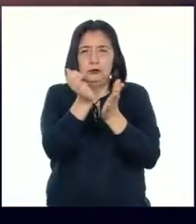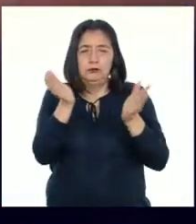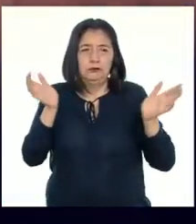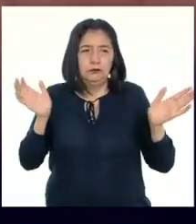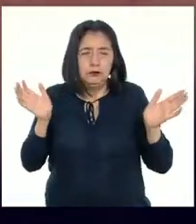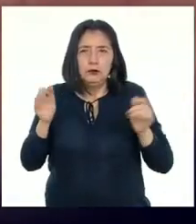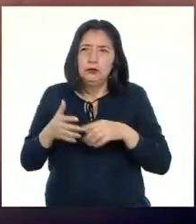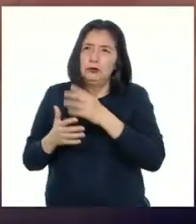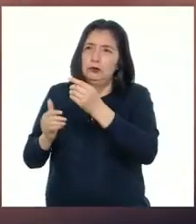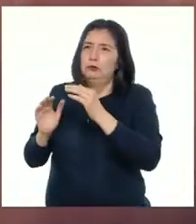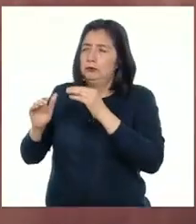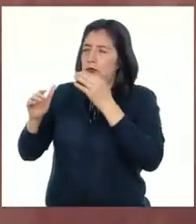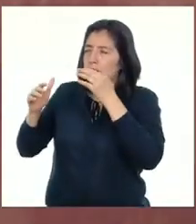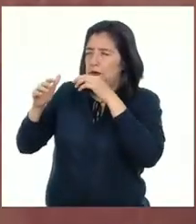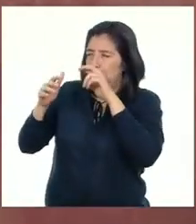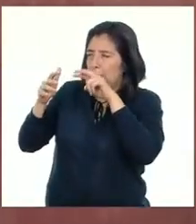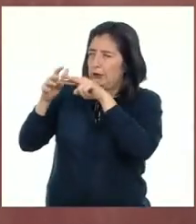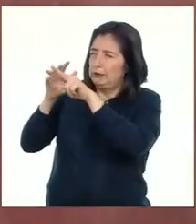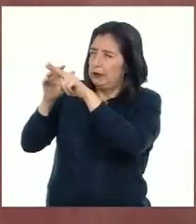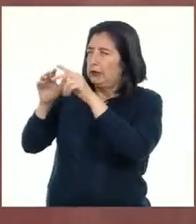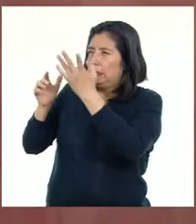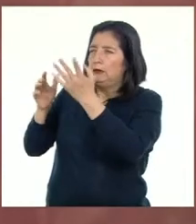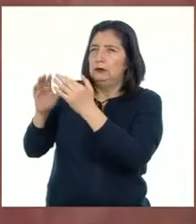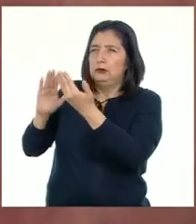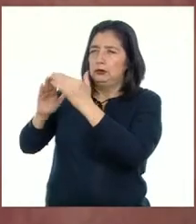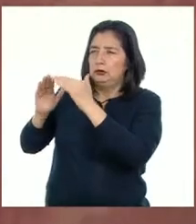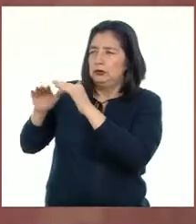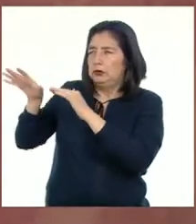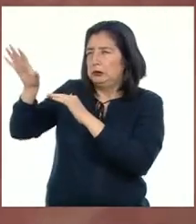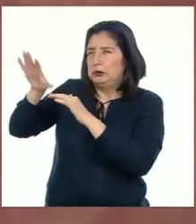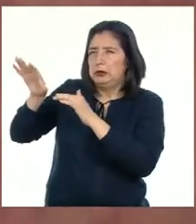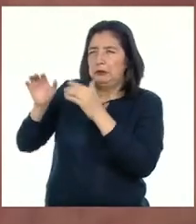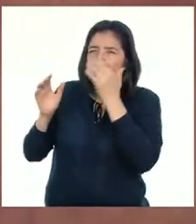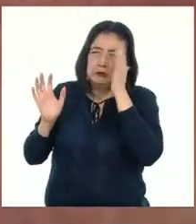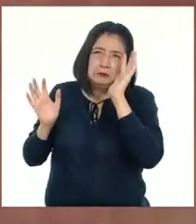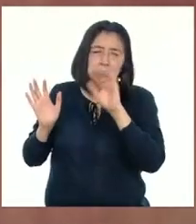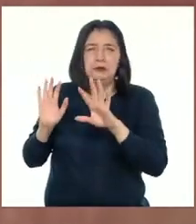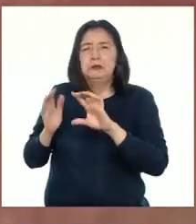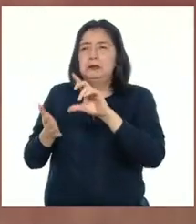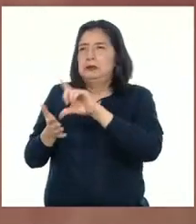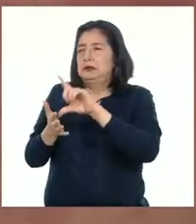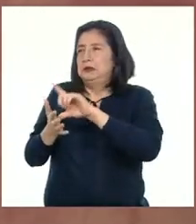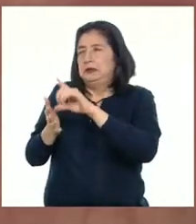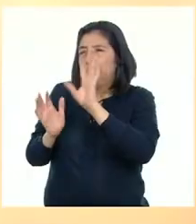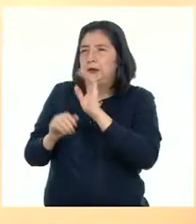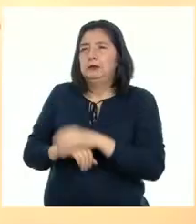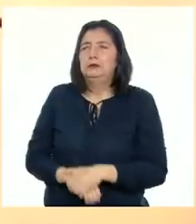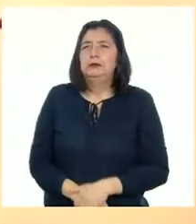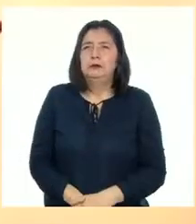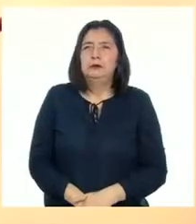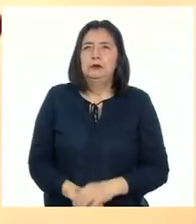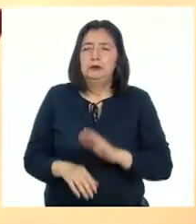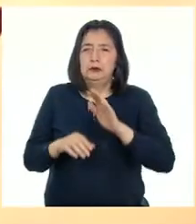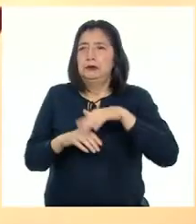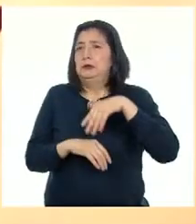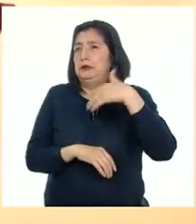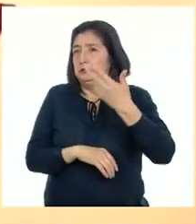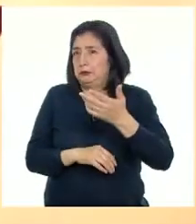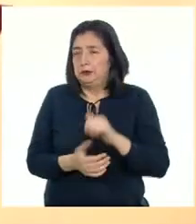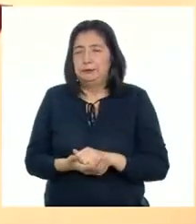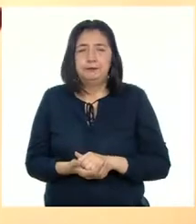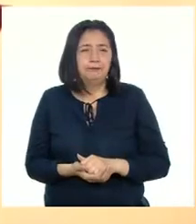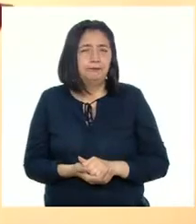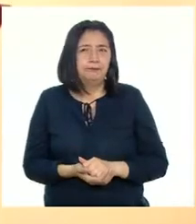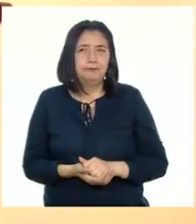de ciudad Que aparentemente Podríamos pensar que es Lima por lógica Luego tenemos